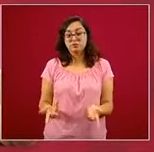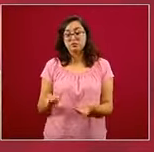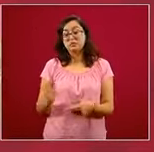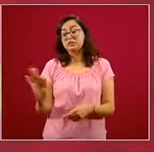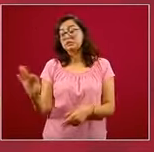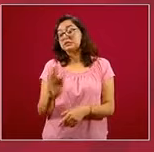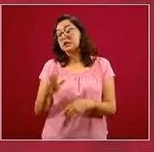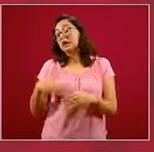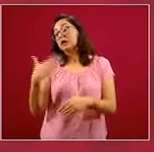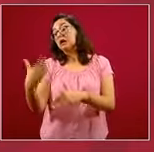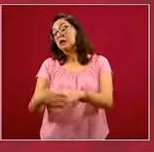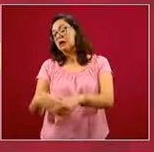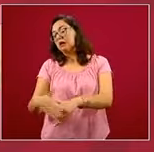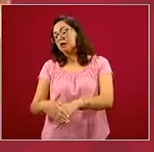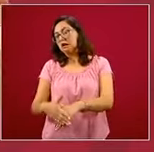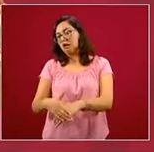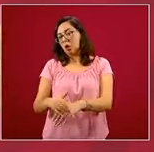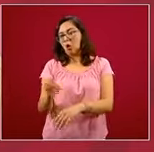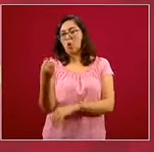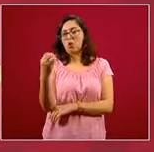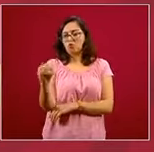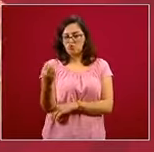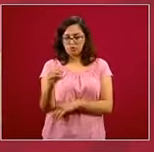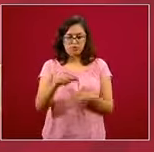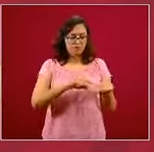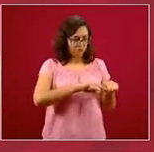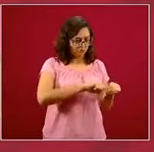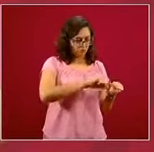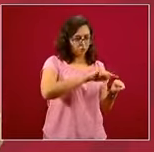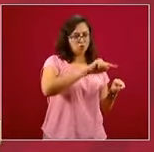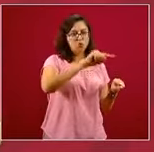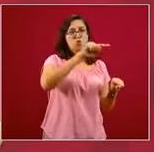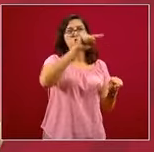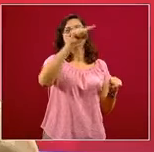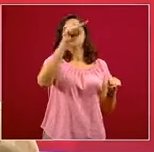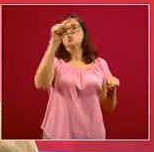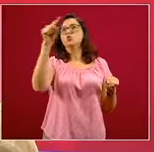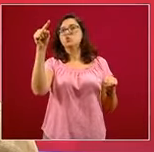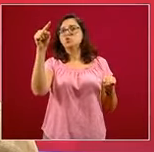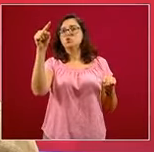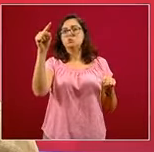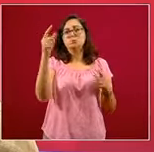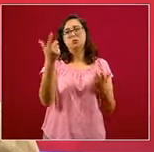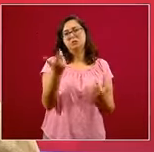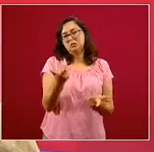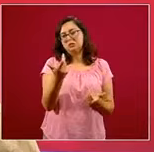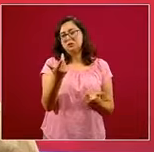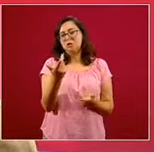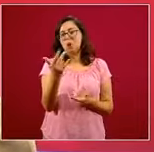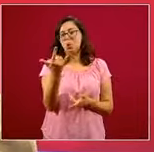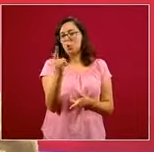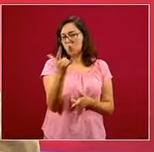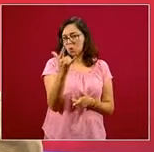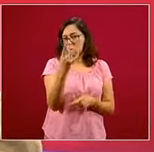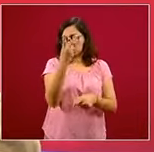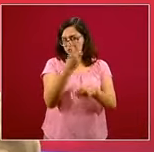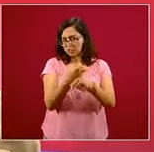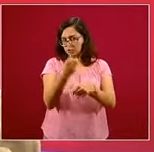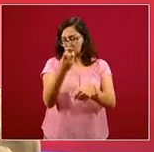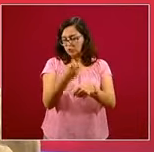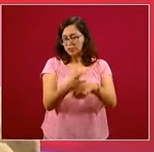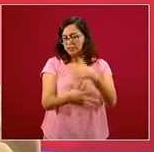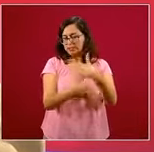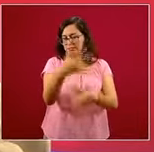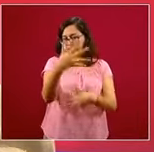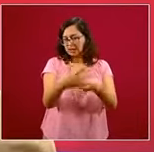llegar hasta octubre, en general, llegamos ya al ACME, al punto cumbre, en la segunda quincena de julio, la primera